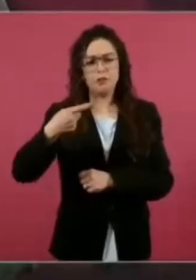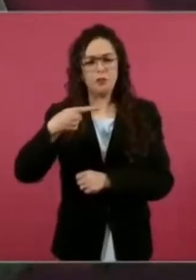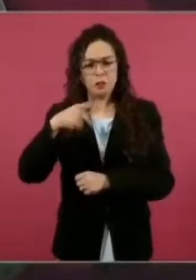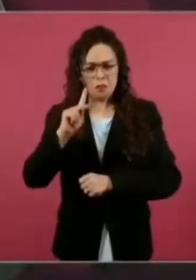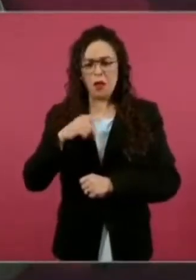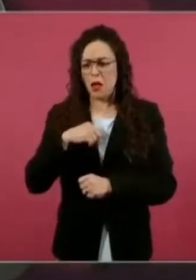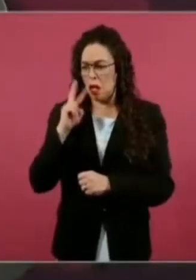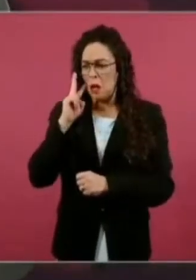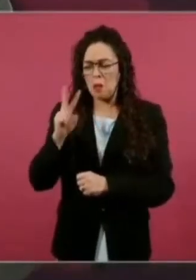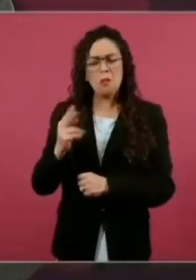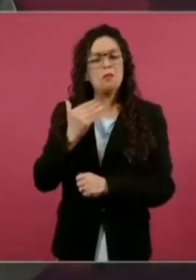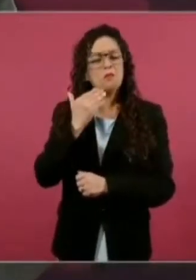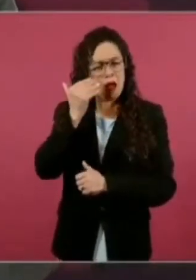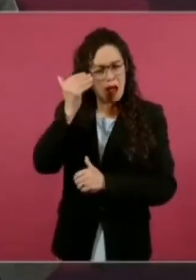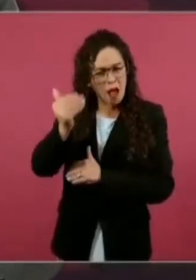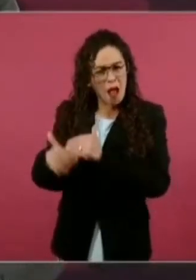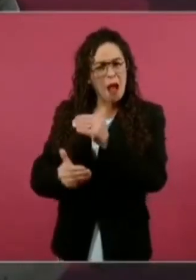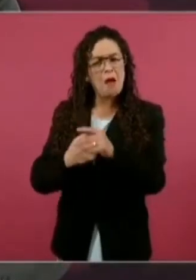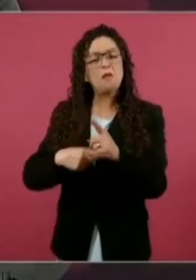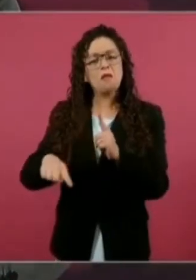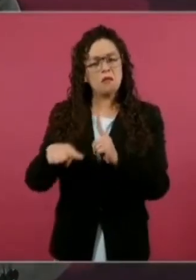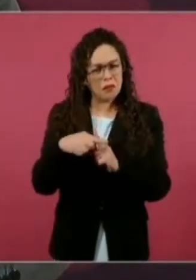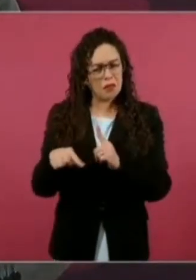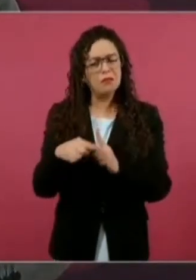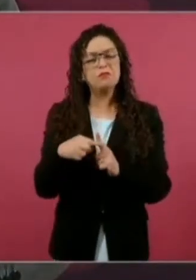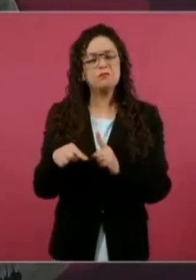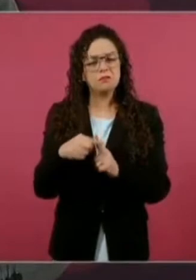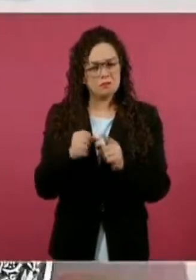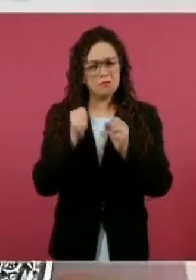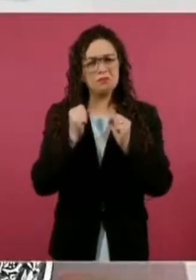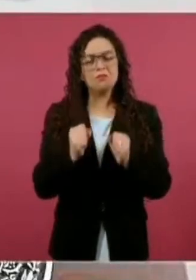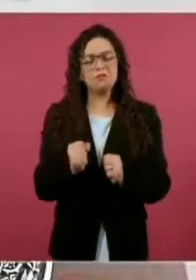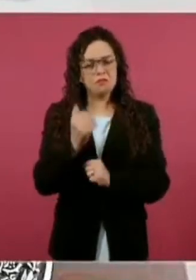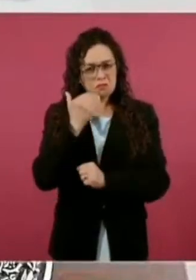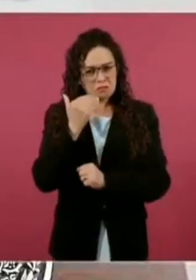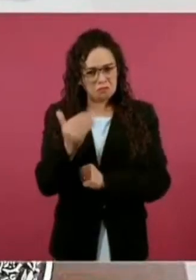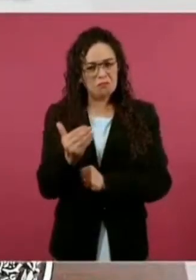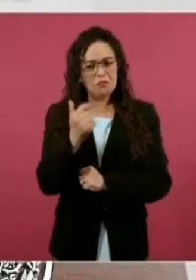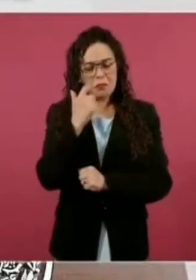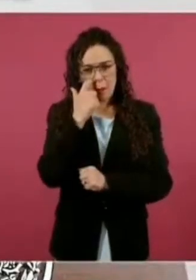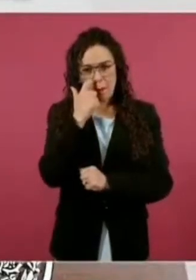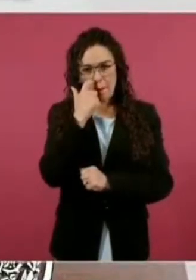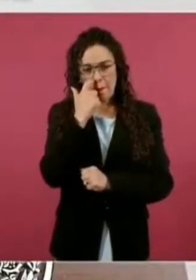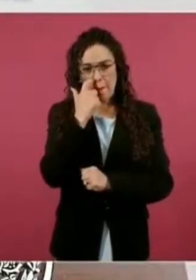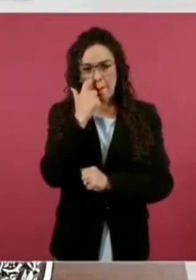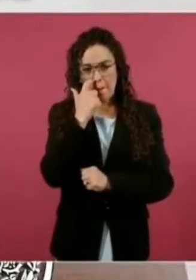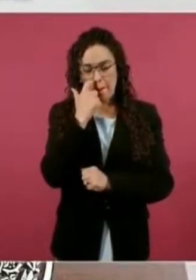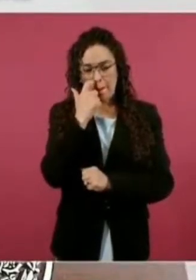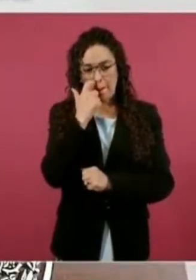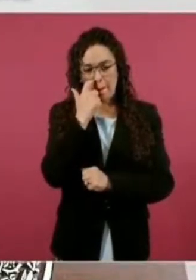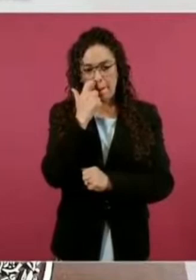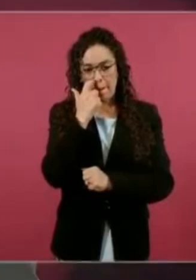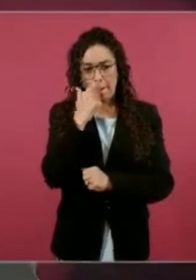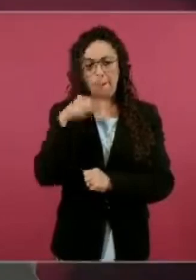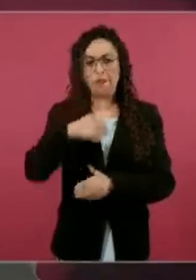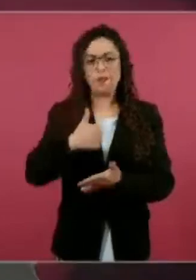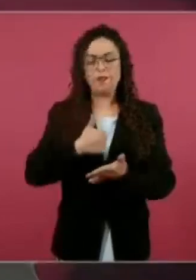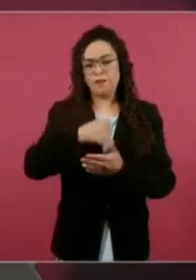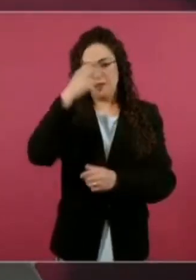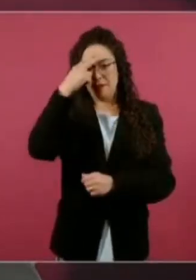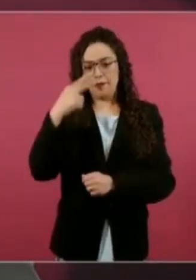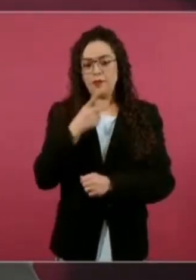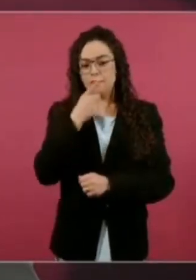como se dice aquí en el Valle de México,